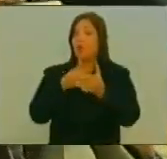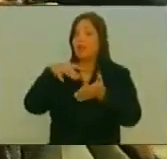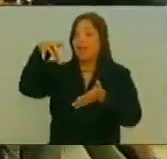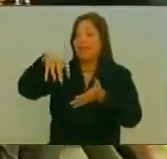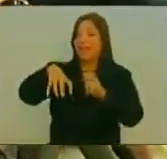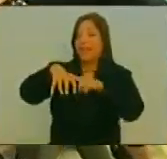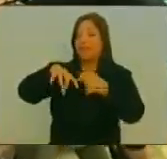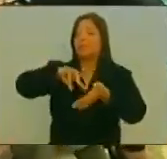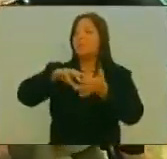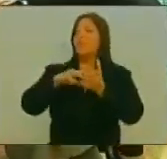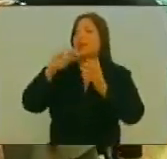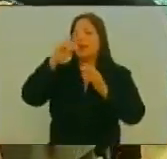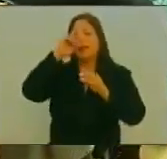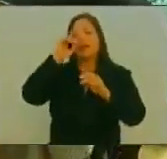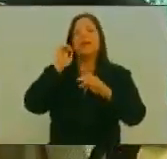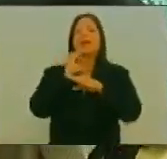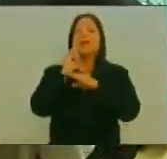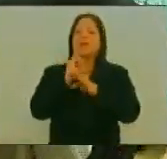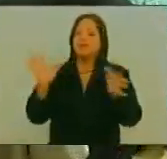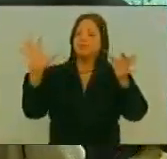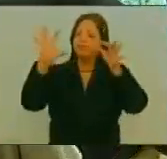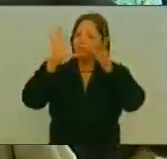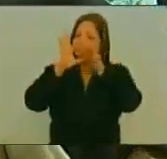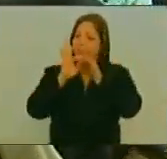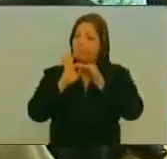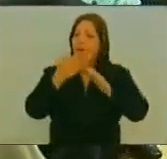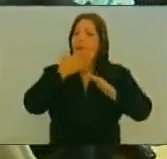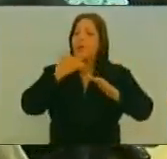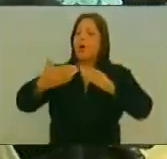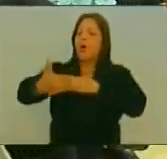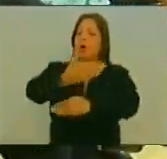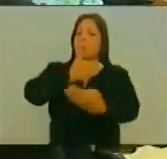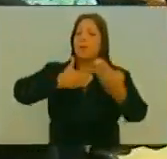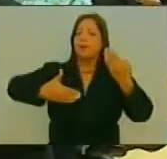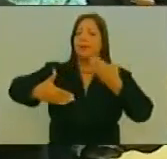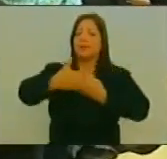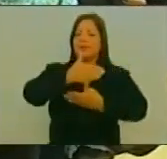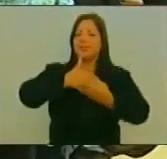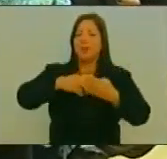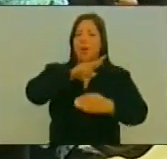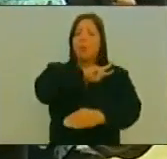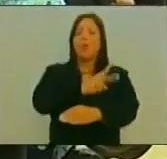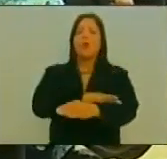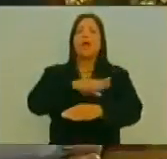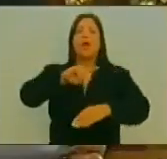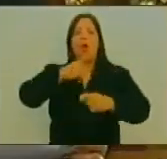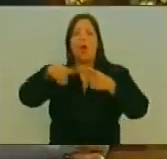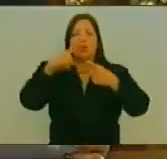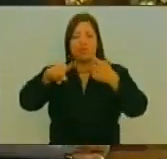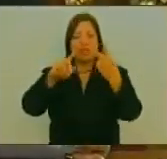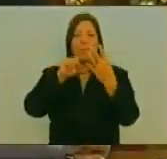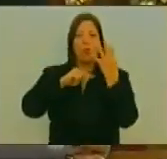estructura Que permita El enlace permanente De cooperación Con los poderes públicos